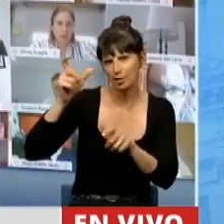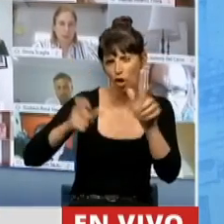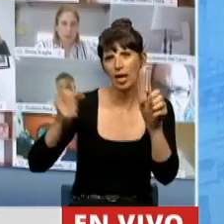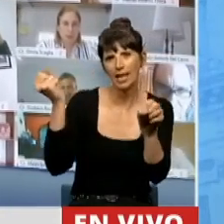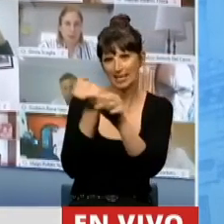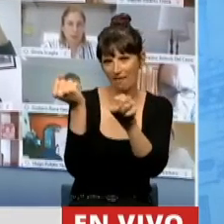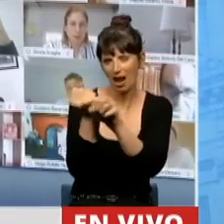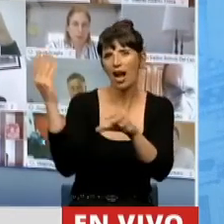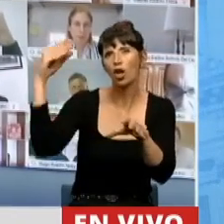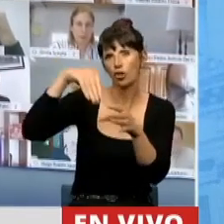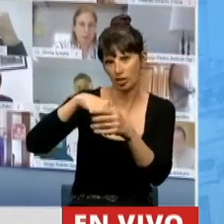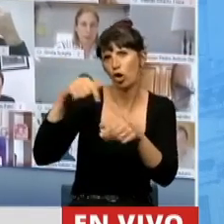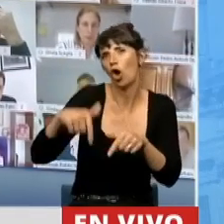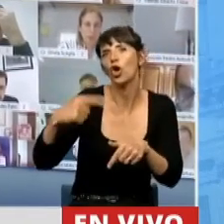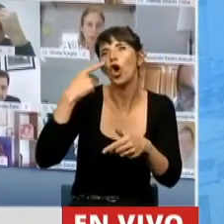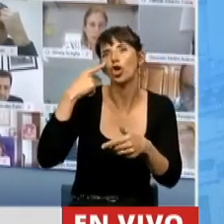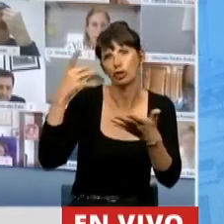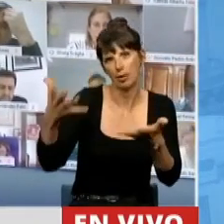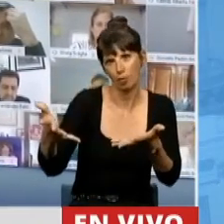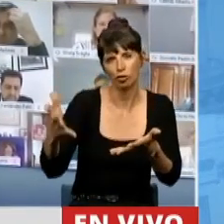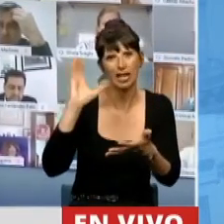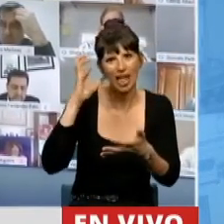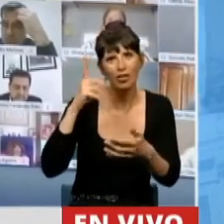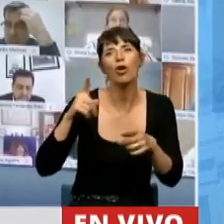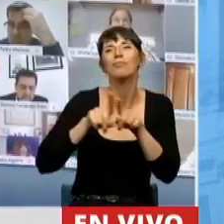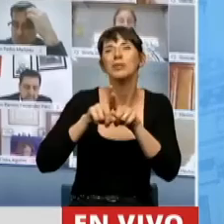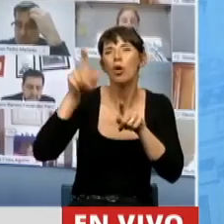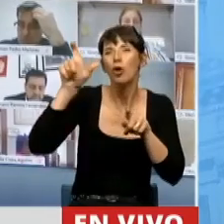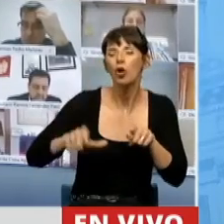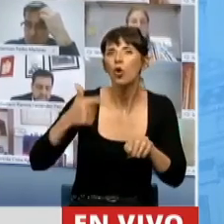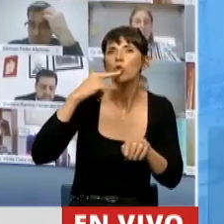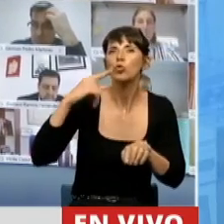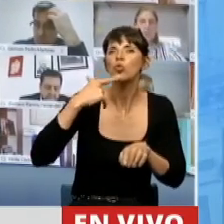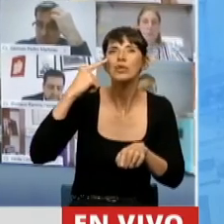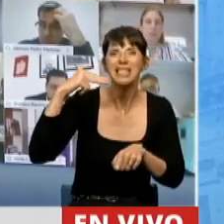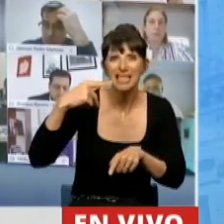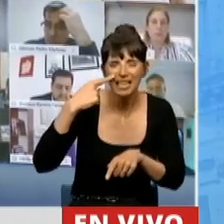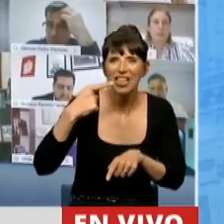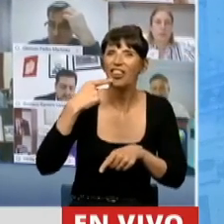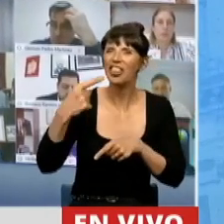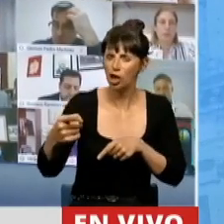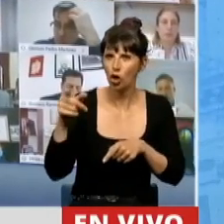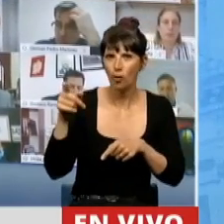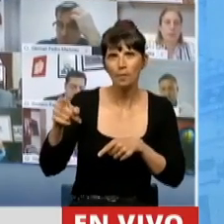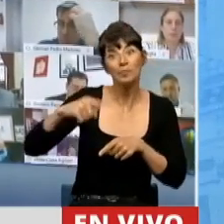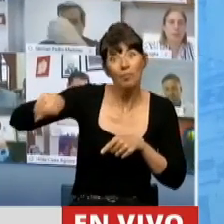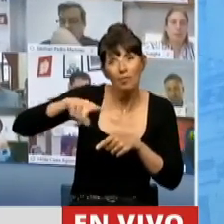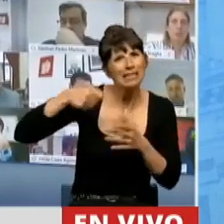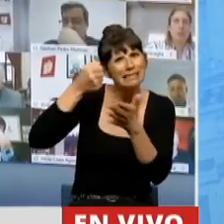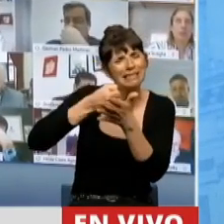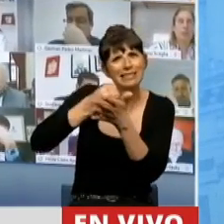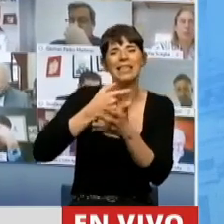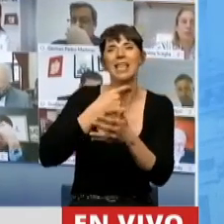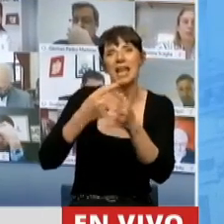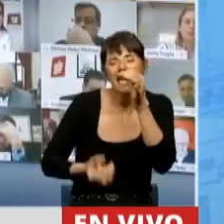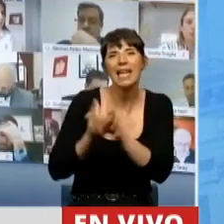que es lo que hoy nosotros conocemos. Como dijo Susine alguna vez, ellos estaban empeñados en desarrollar una fuente de